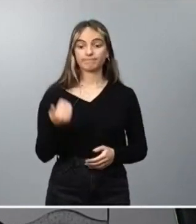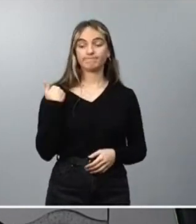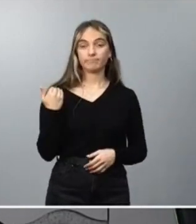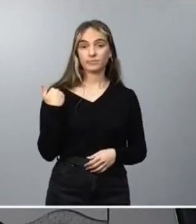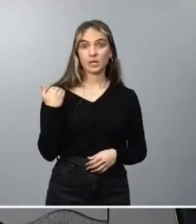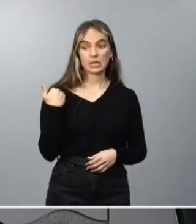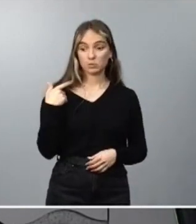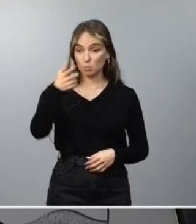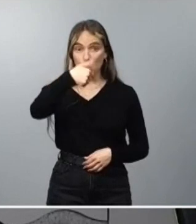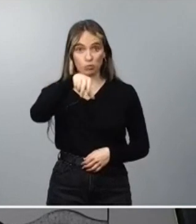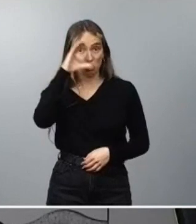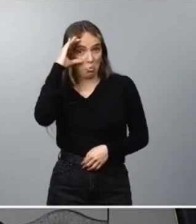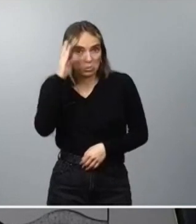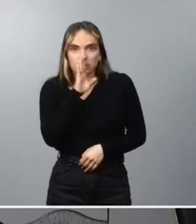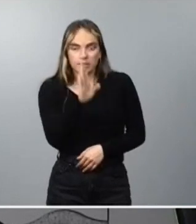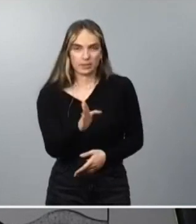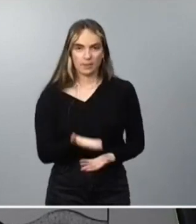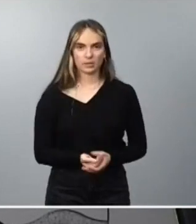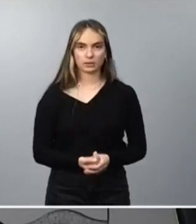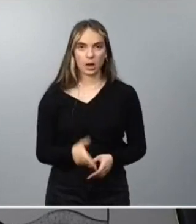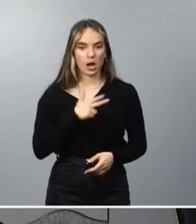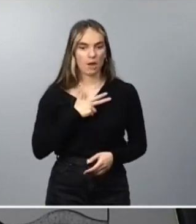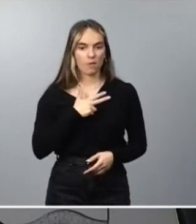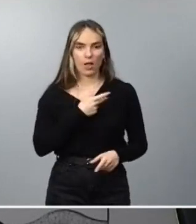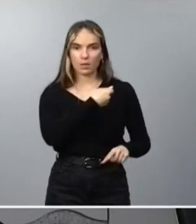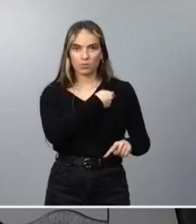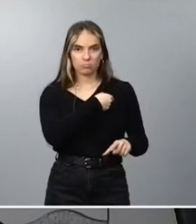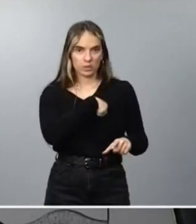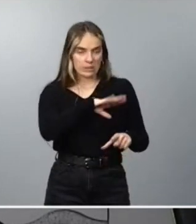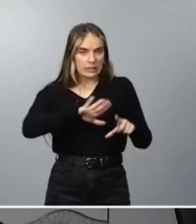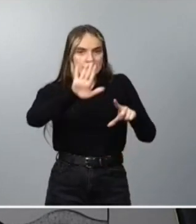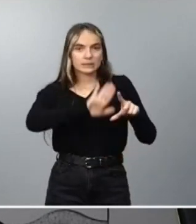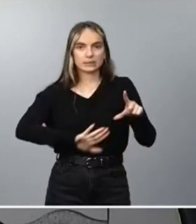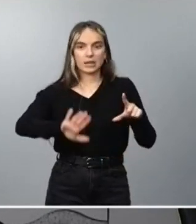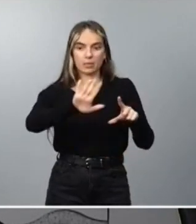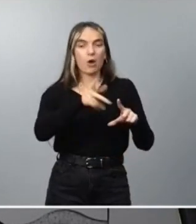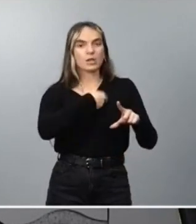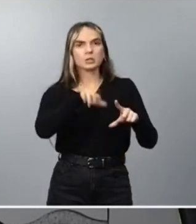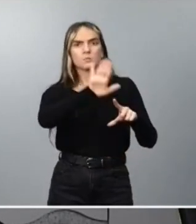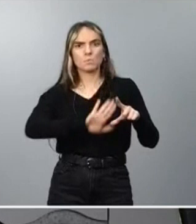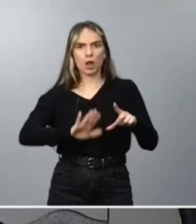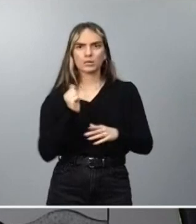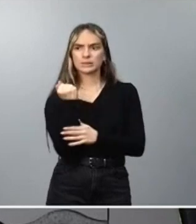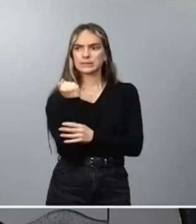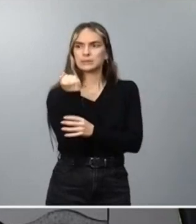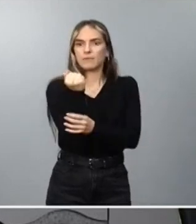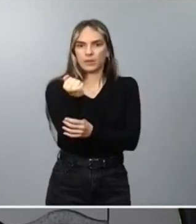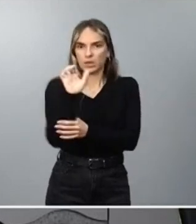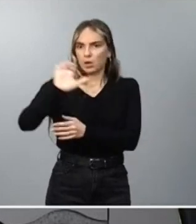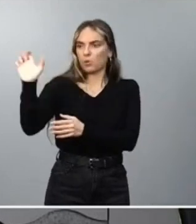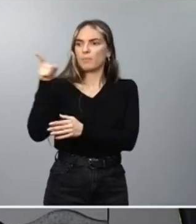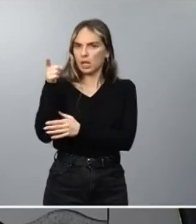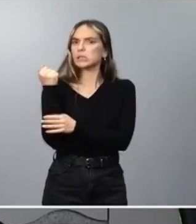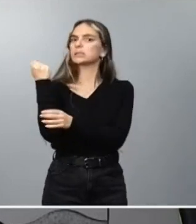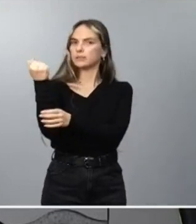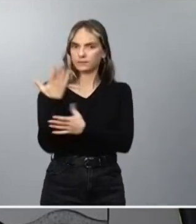directamente, con presencia del abogado del Estado que defiende a España ante las instituciones europeas, en el supuesto